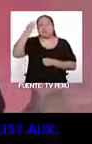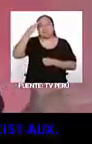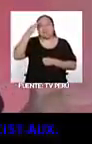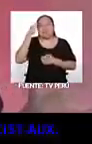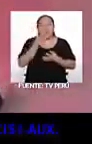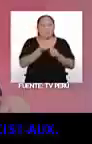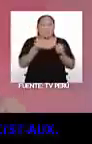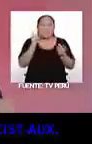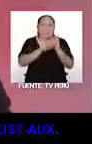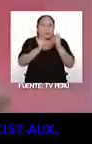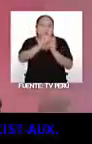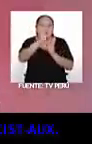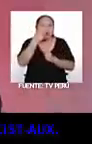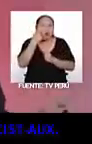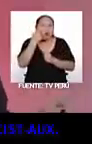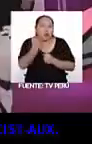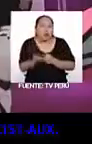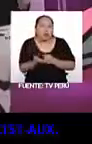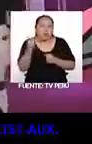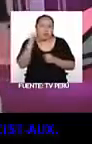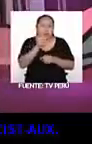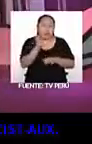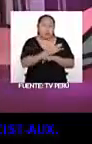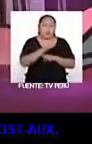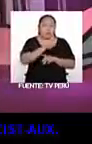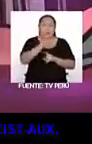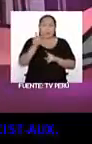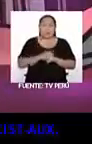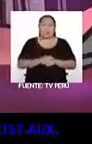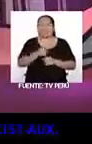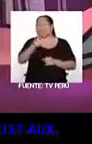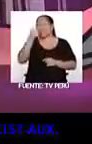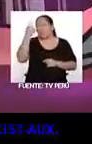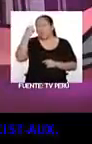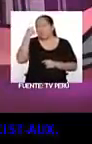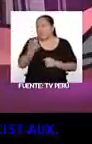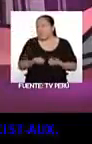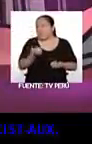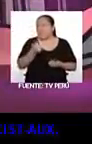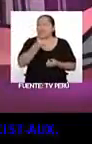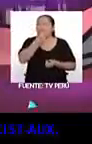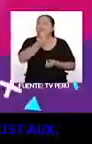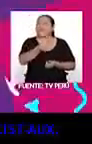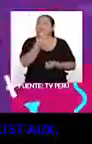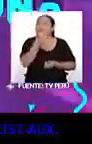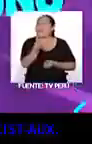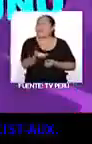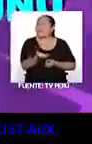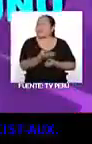de gente que aún no los conoce y a este género tampoco. Vamos a ver qué opinan ustedes en el Limpar Crófono.